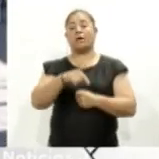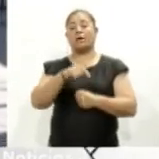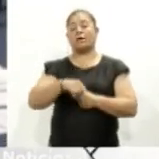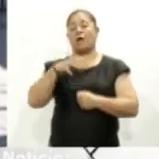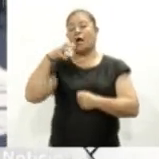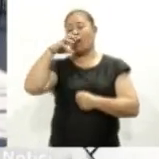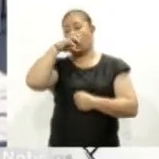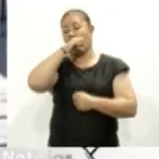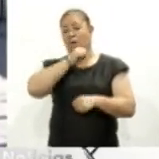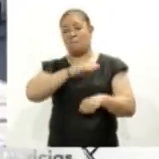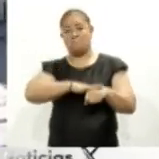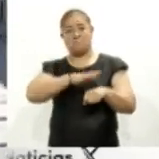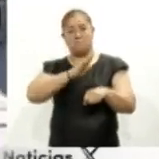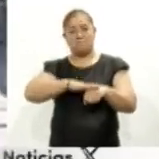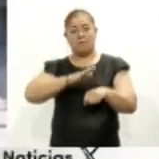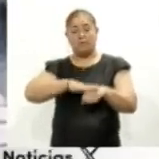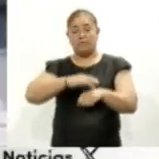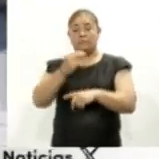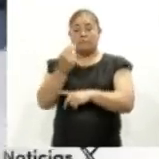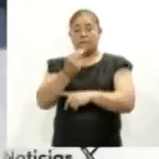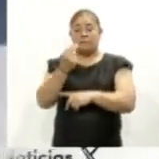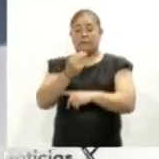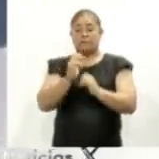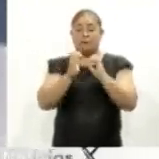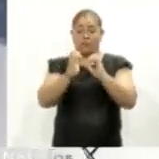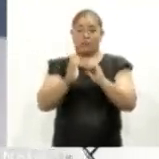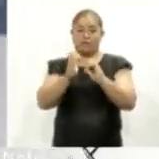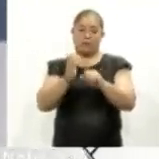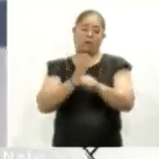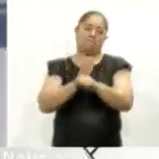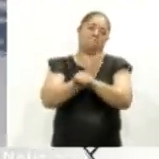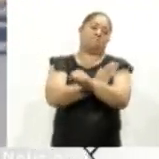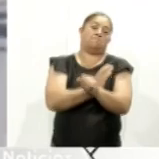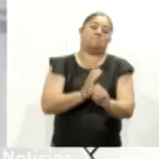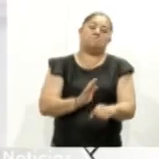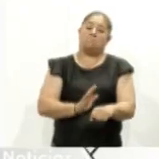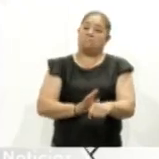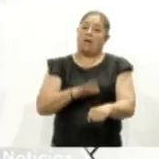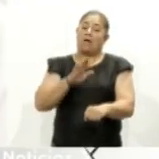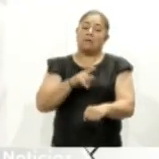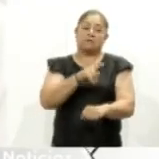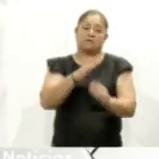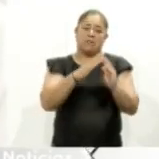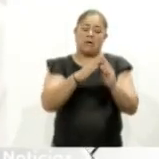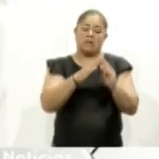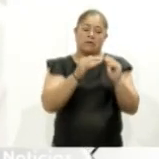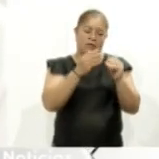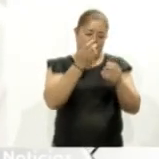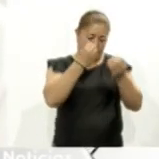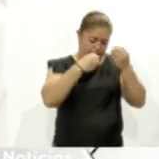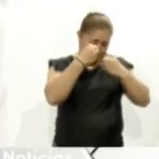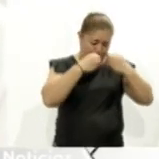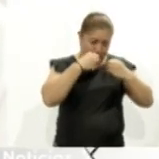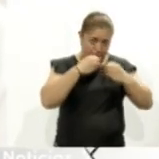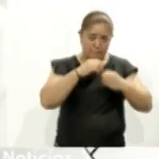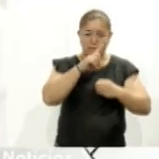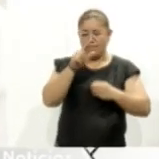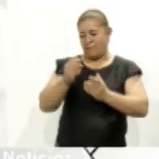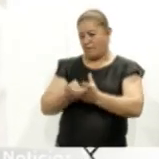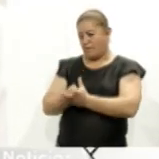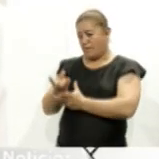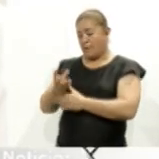radiación solar, por lo que se debe de extremar precauciones antes de salir de casa. Entre menos